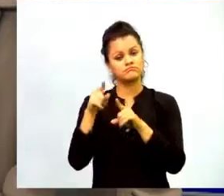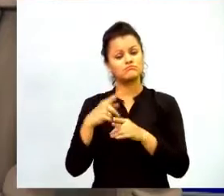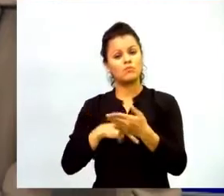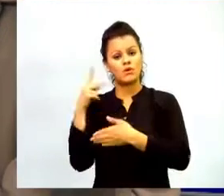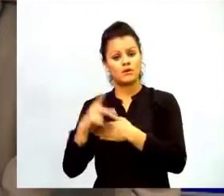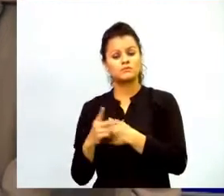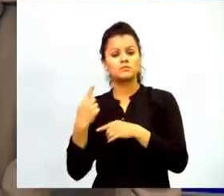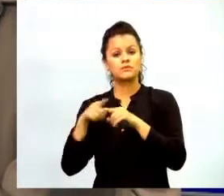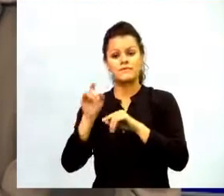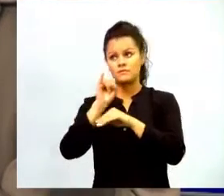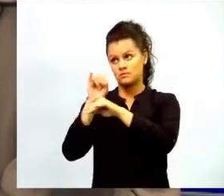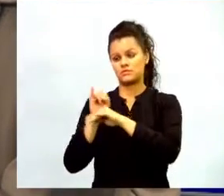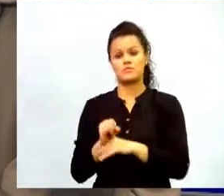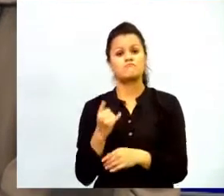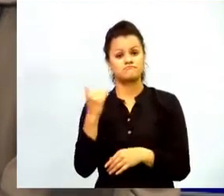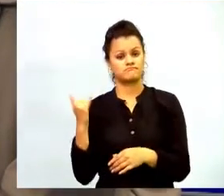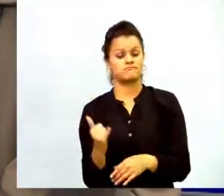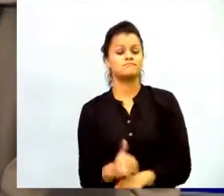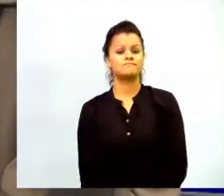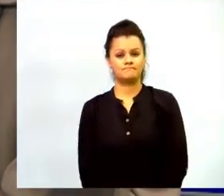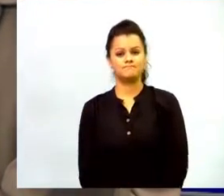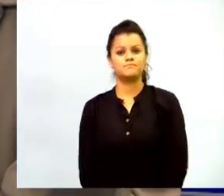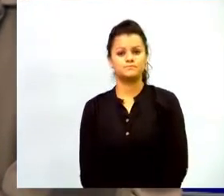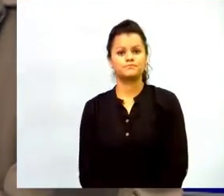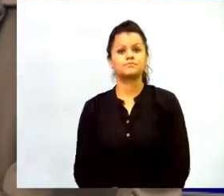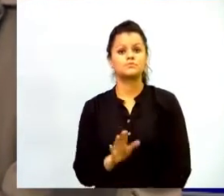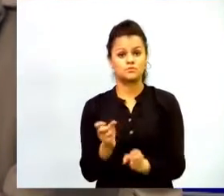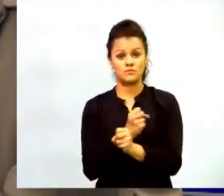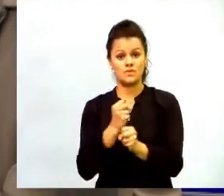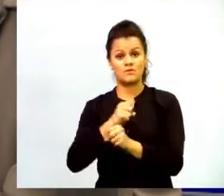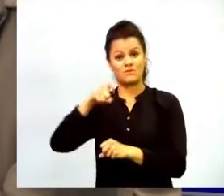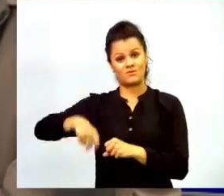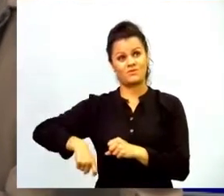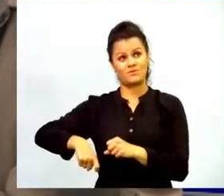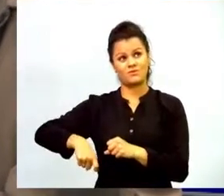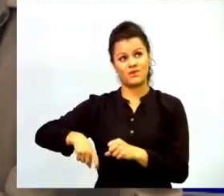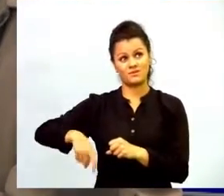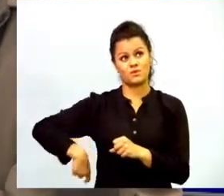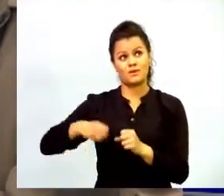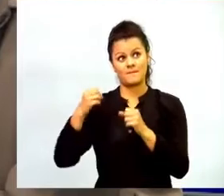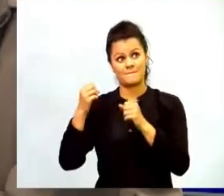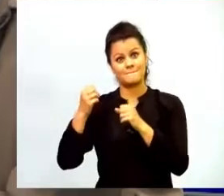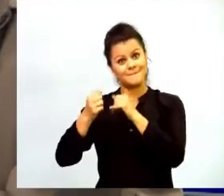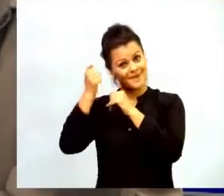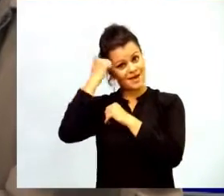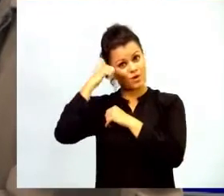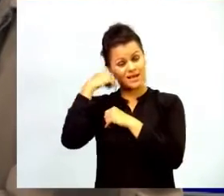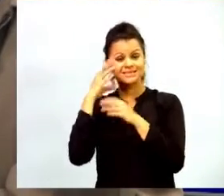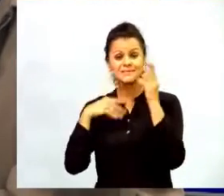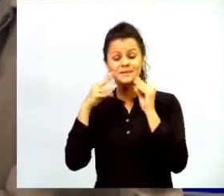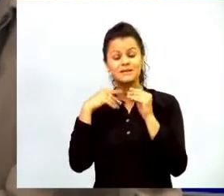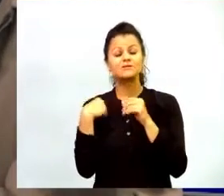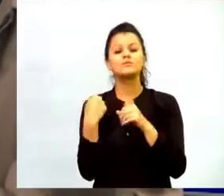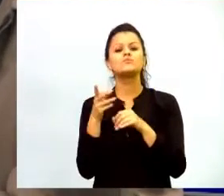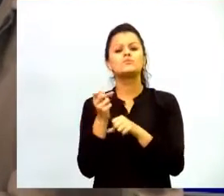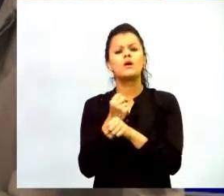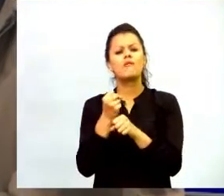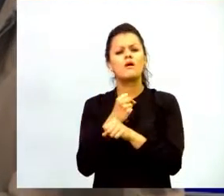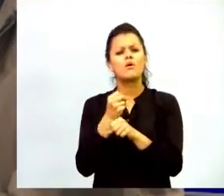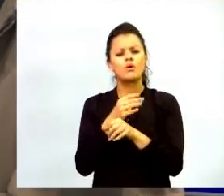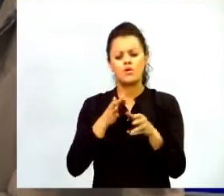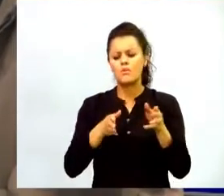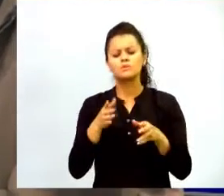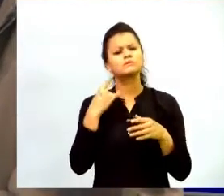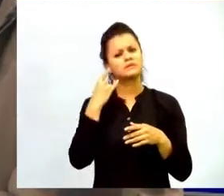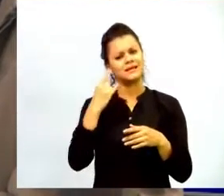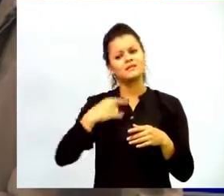instituciones el trabajo que adelanta la escuela pedagógica experimental tienen un programa de robótica muy interesante en donde ellos incluso producen sus